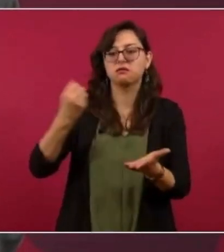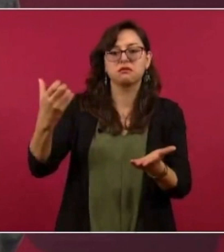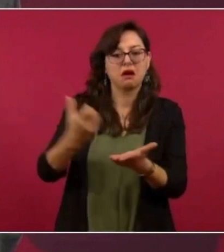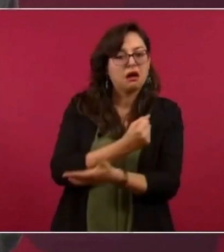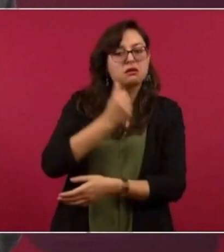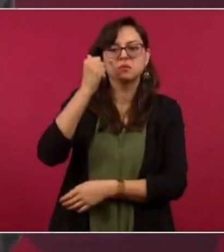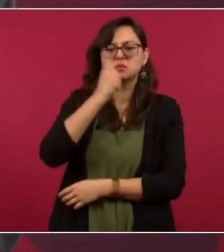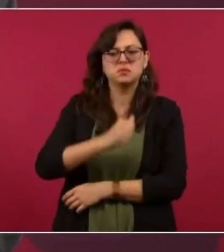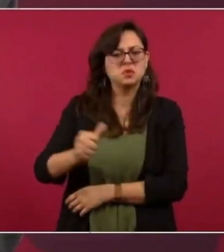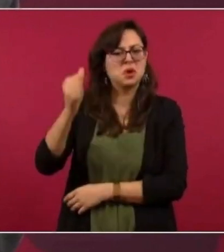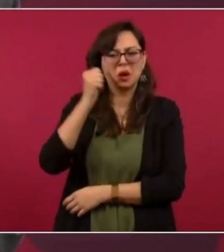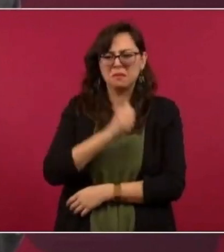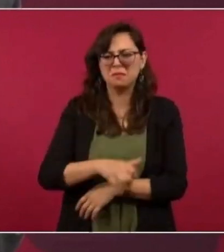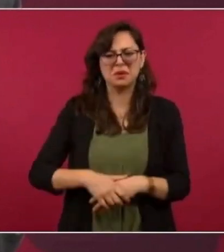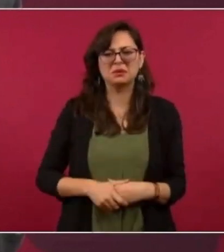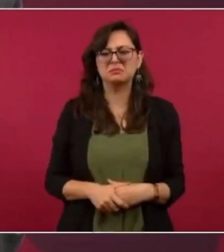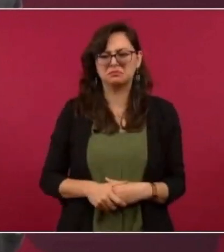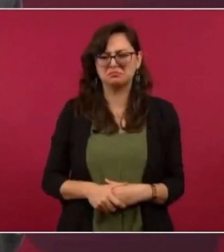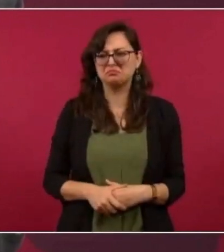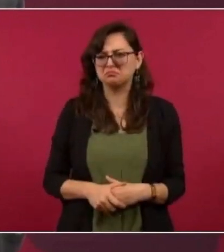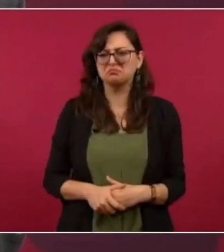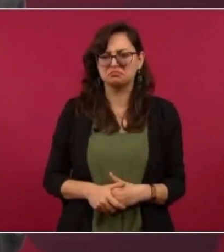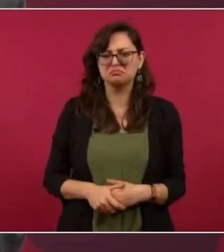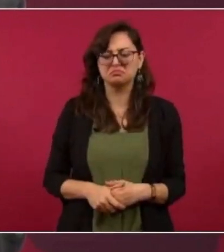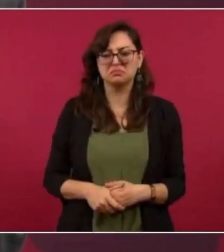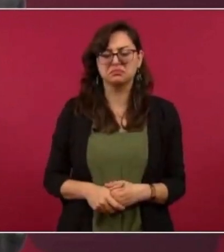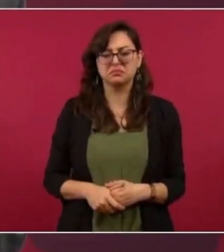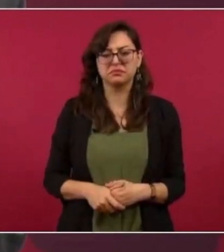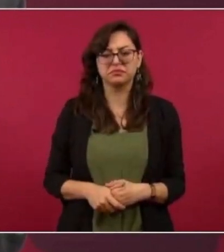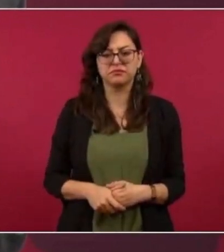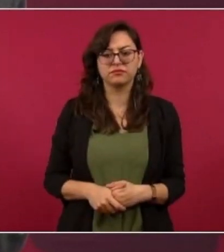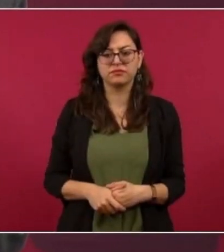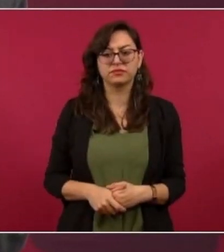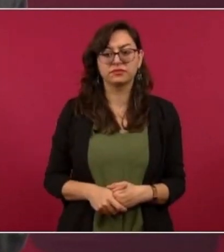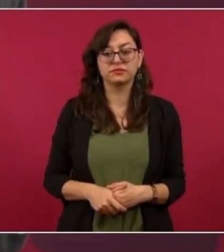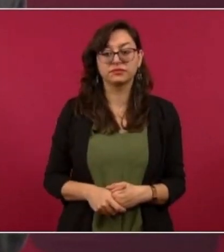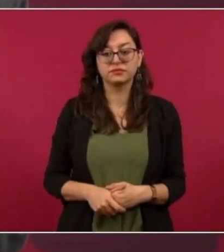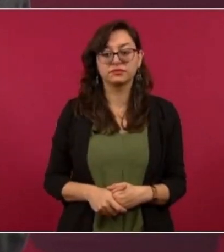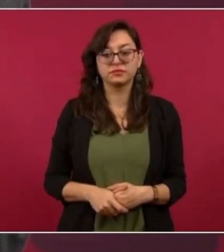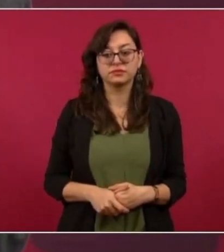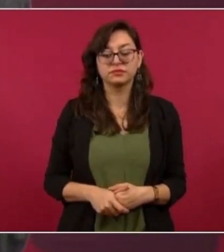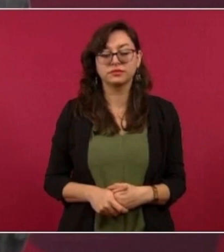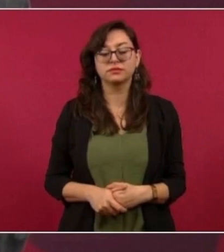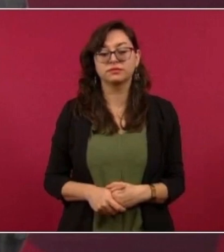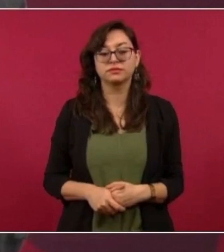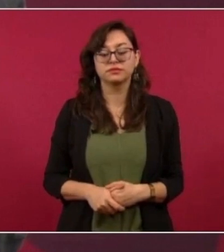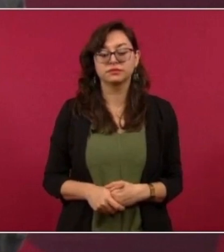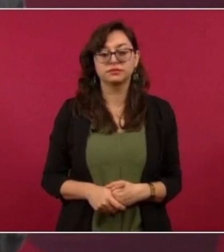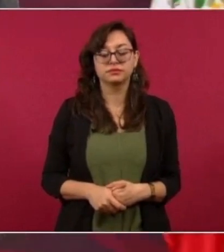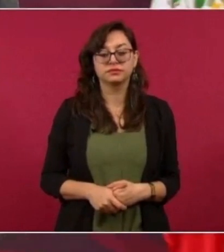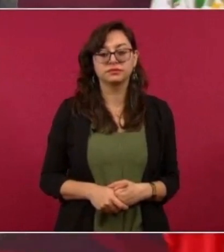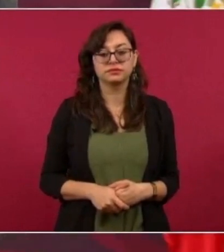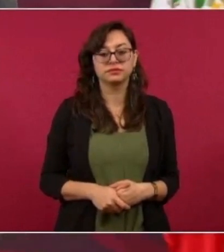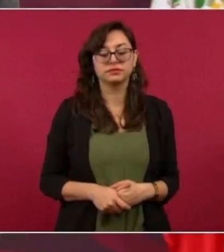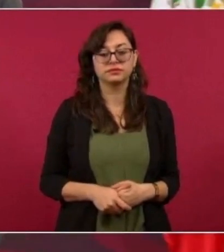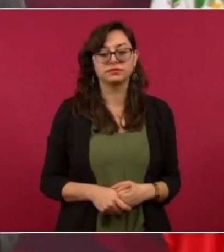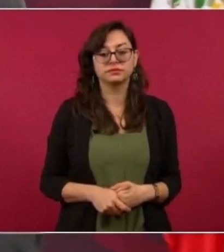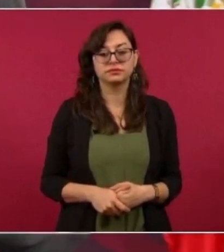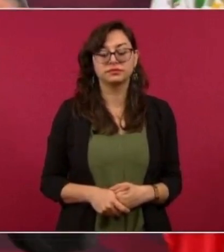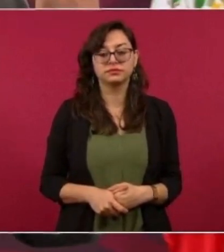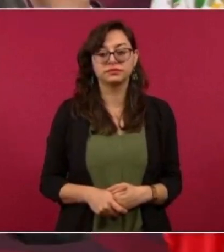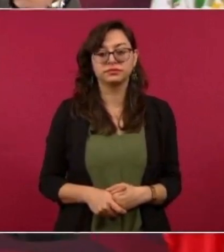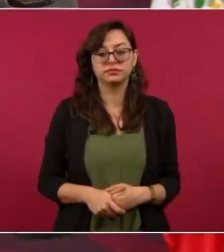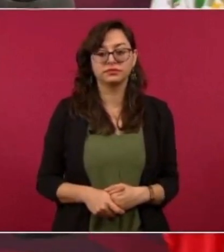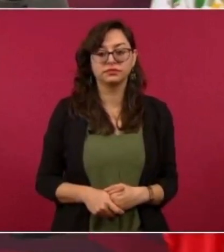Yo antes en Tabasco, cuando empezábamos en la lucha, porque como